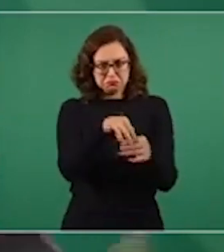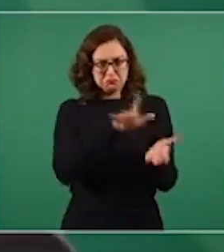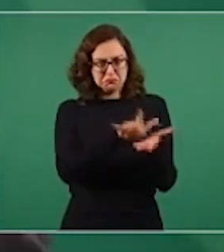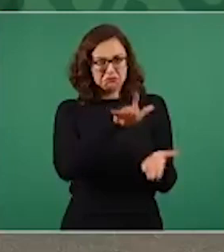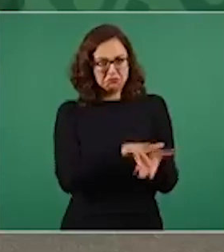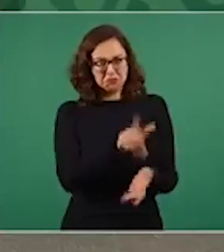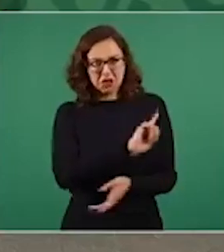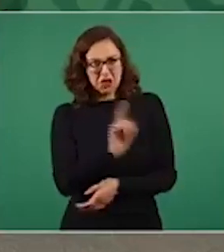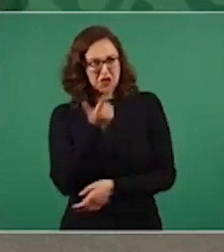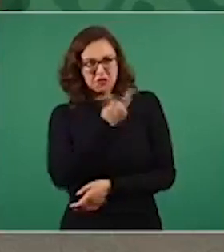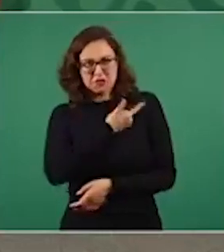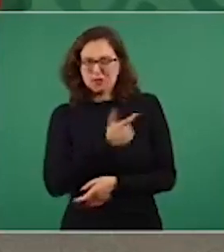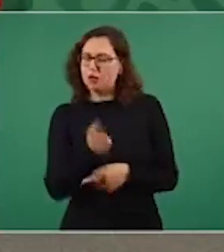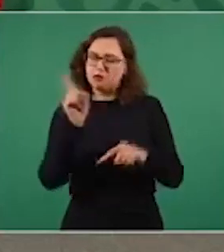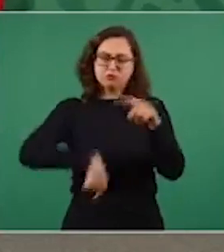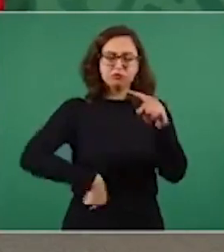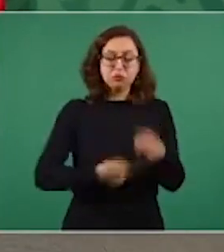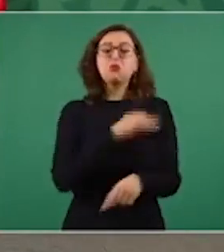¿Cómo? Entonces,